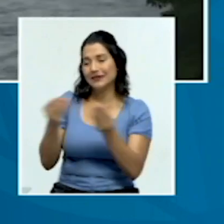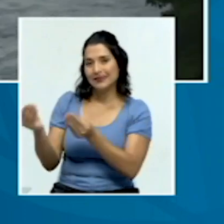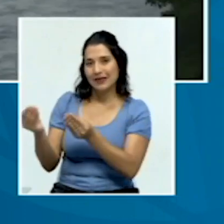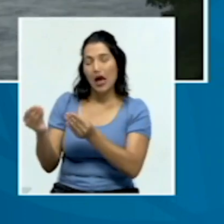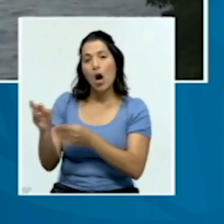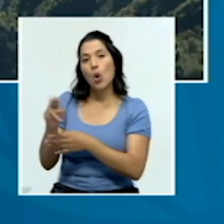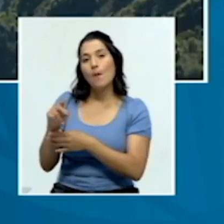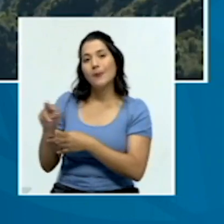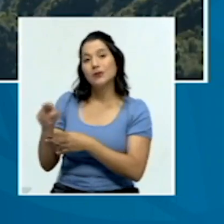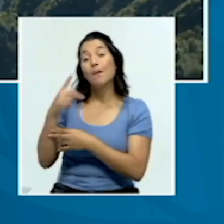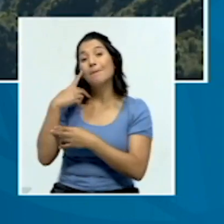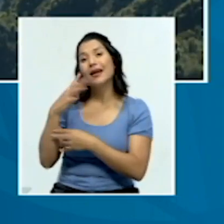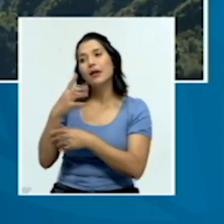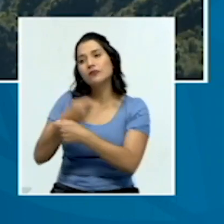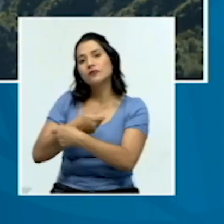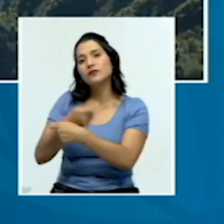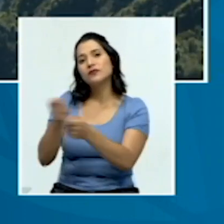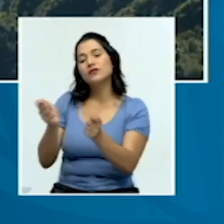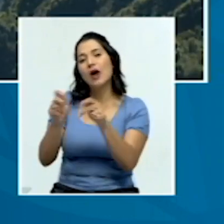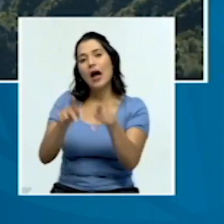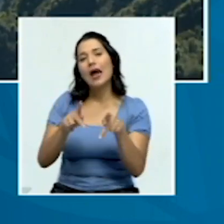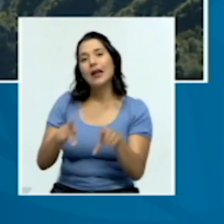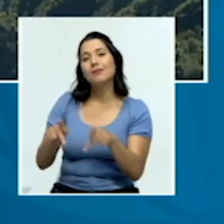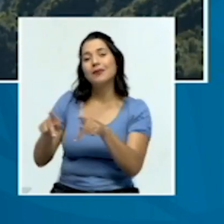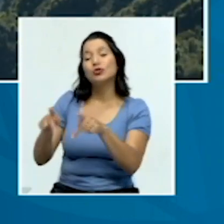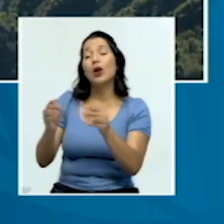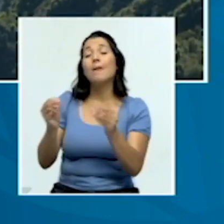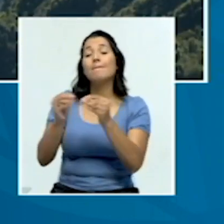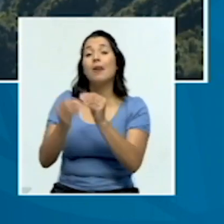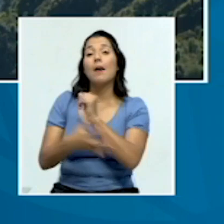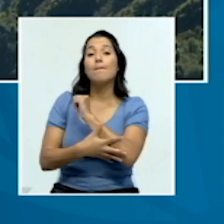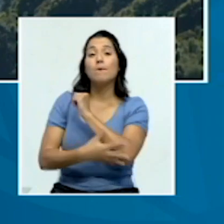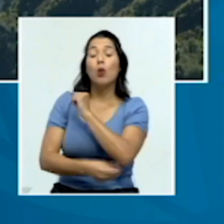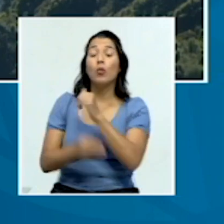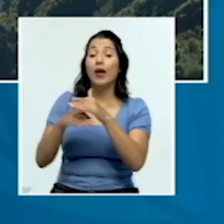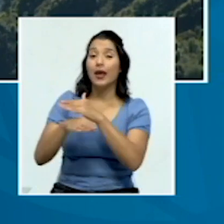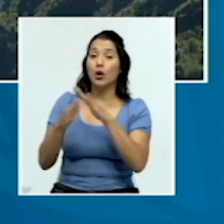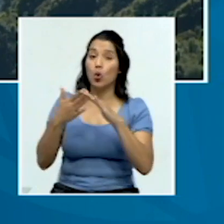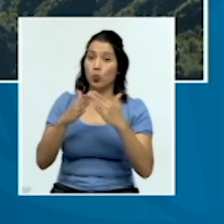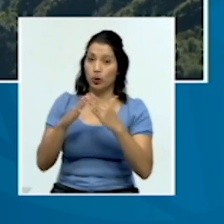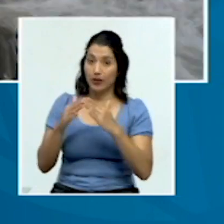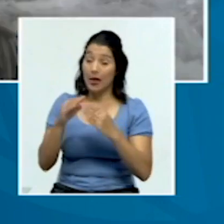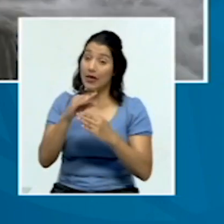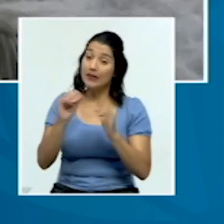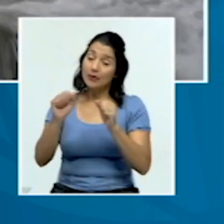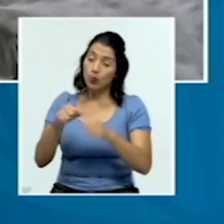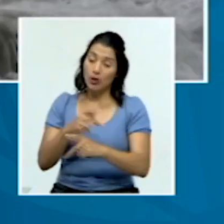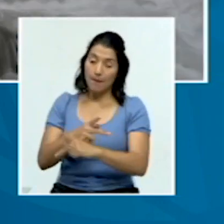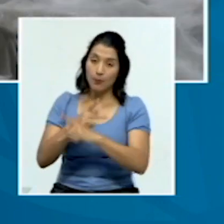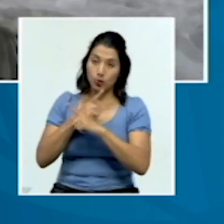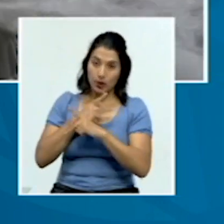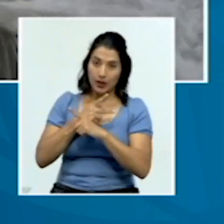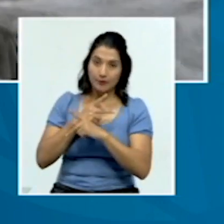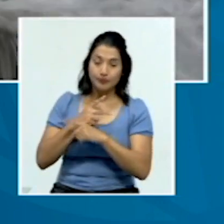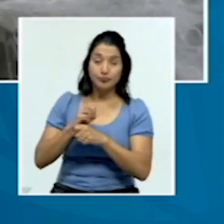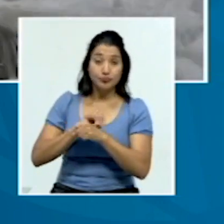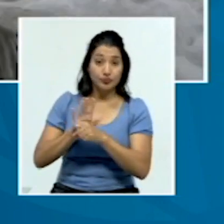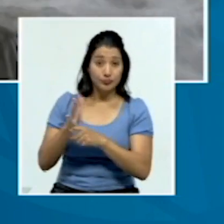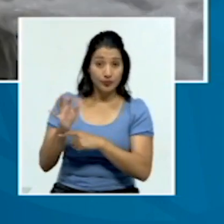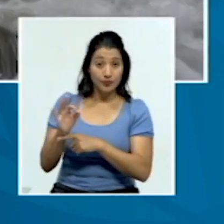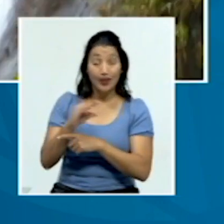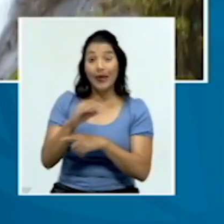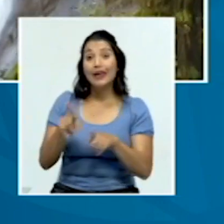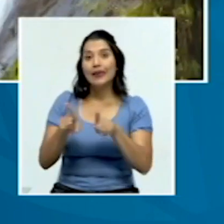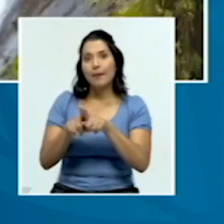para que fueran repartidos a las personas con menos recursos de la comunidad y que se pudieran proteger del virus, además de un